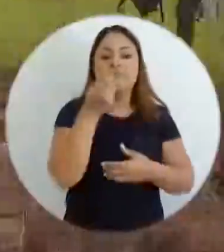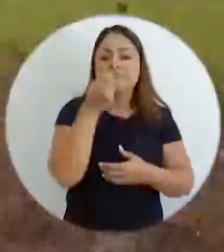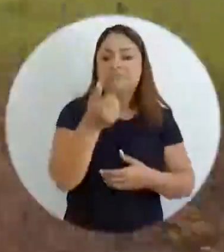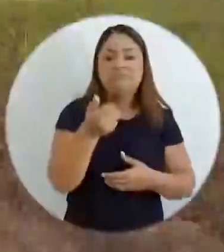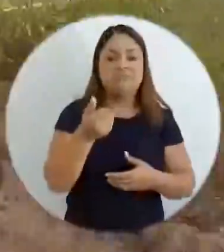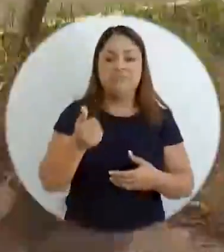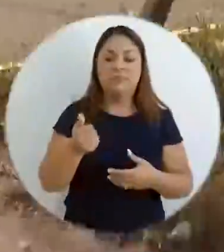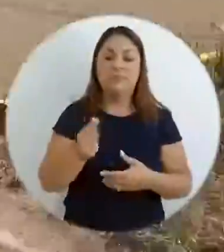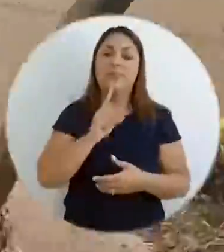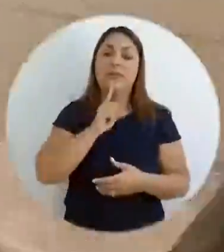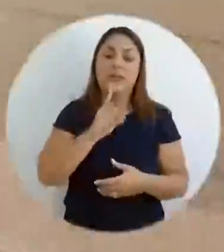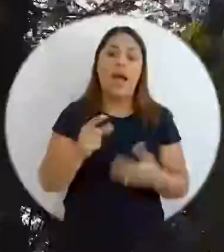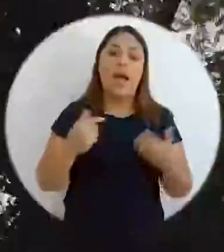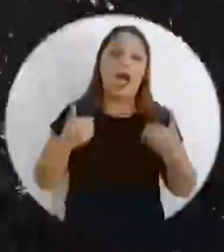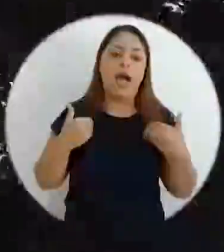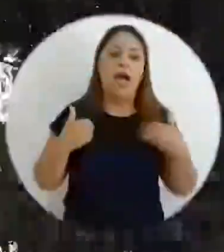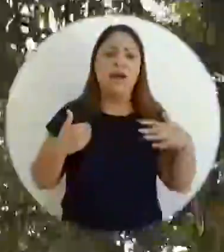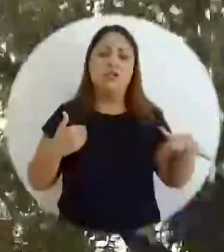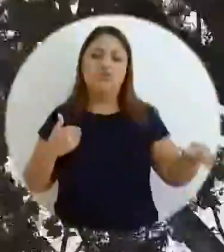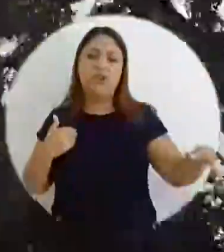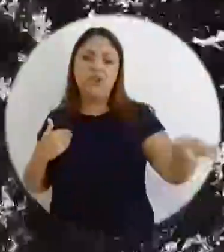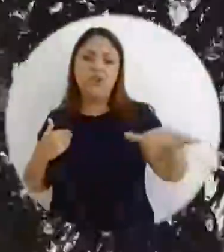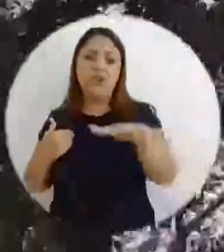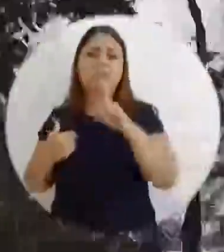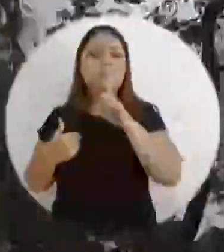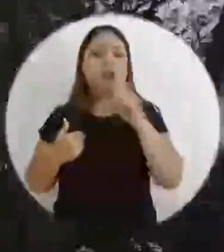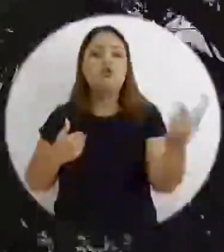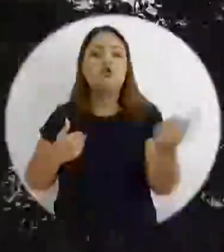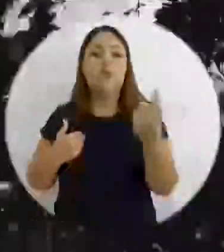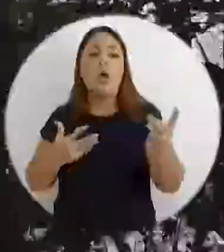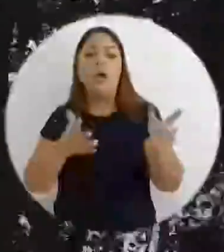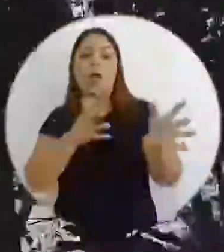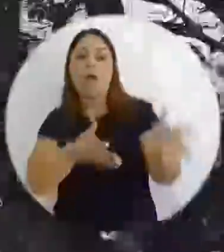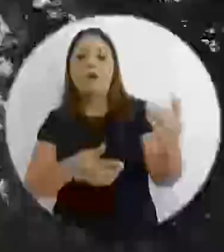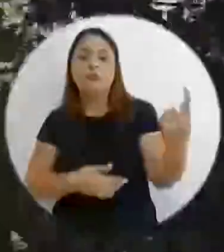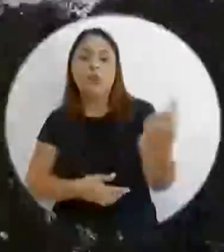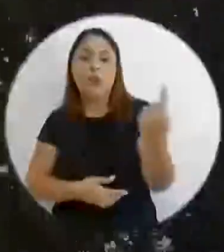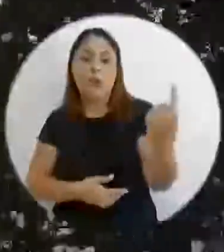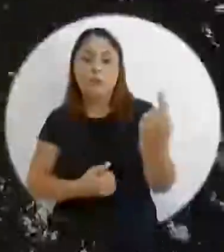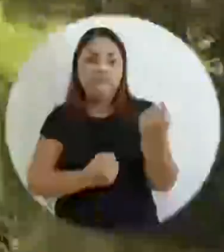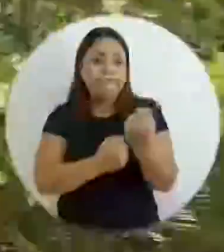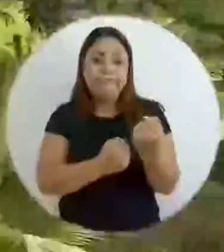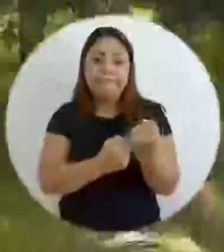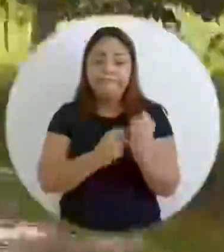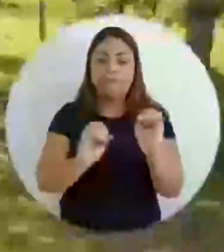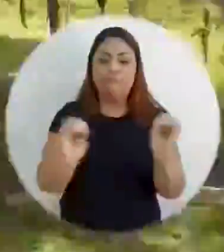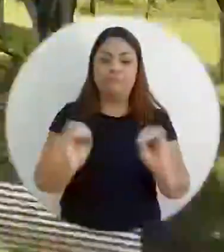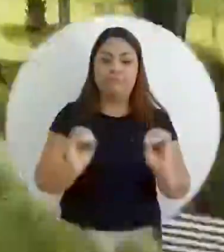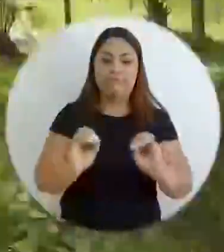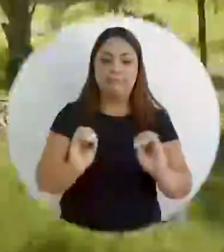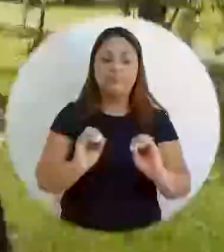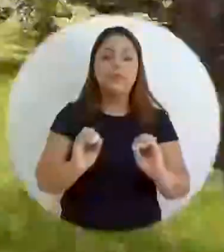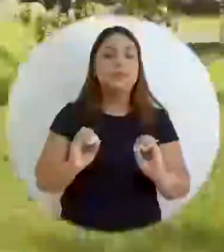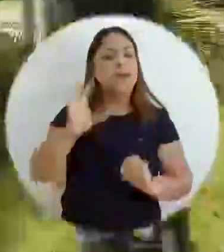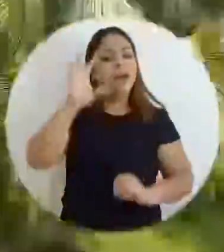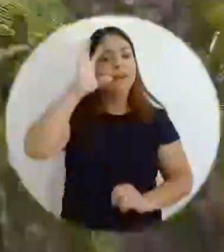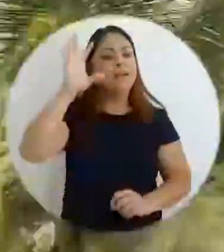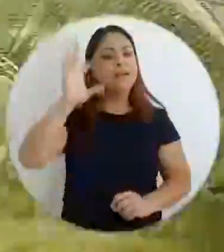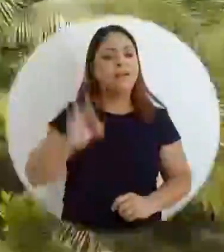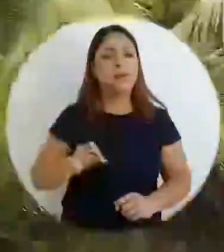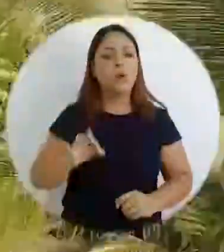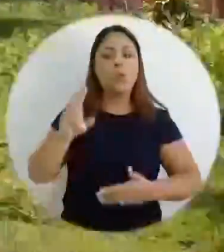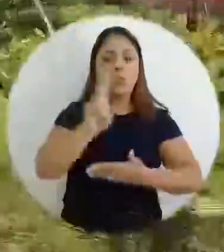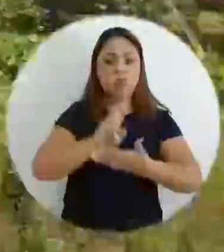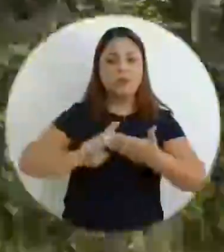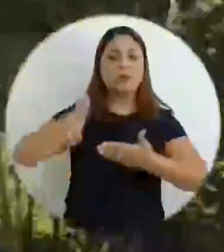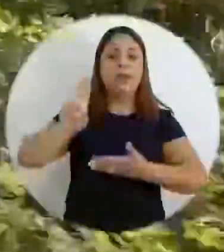mínima. Entonces, encontramos a regiones totalmente desoladas en términos de apoyo. Como bien lo señala usted, creo que las universidades